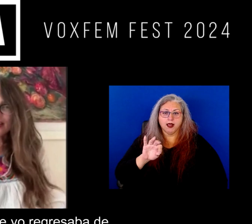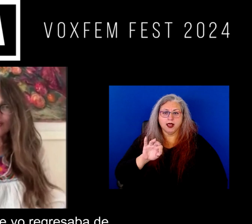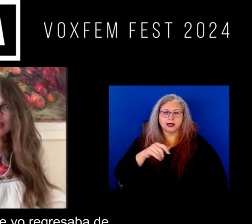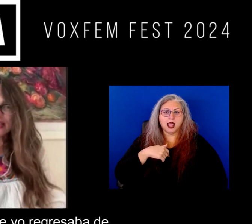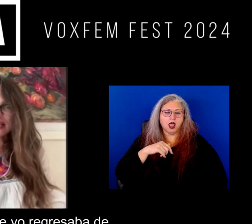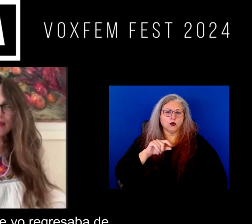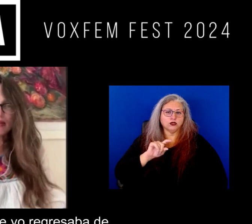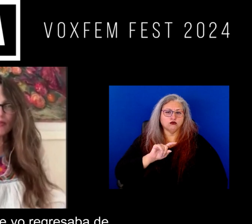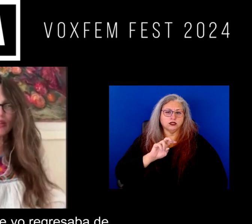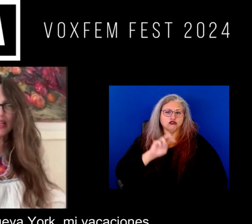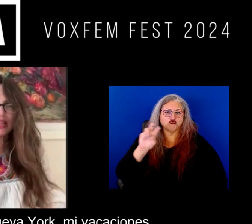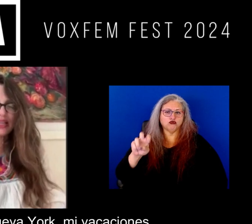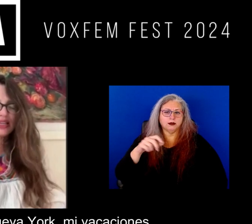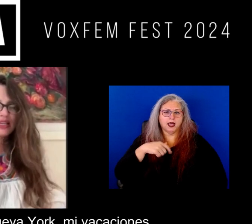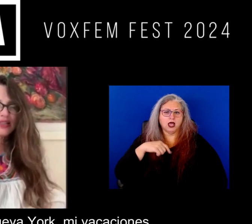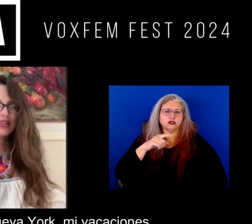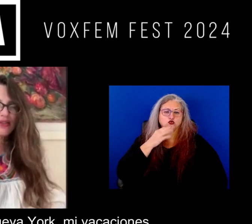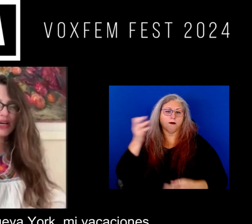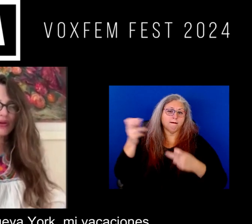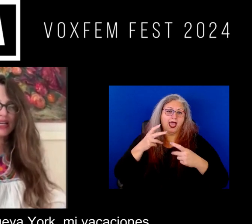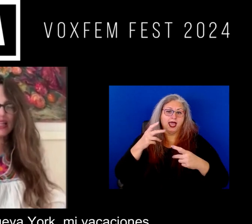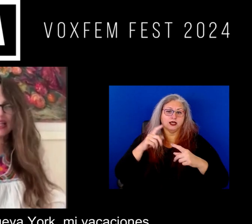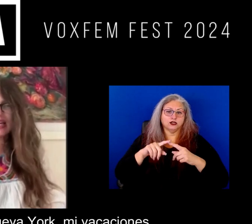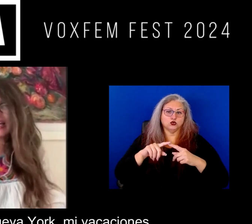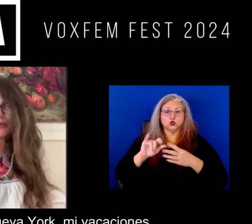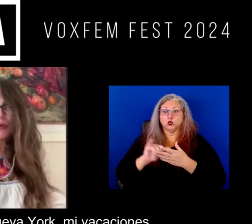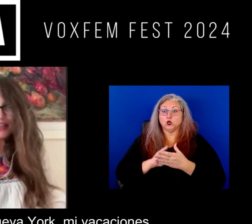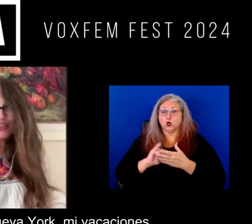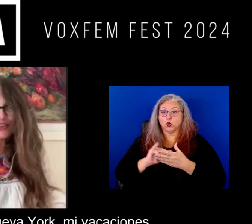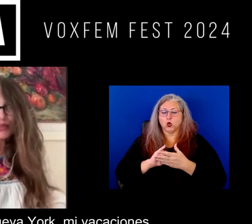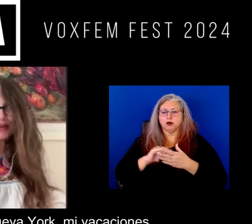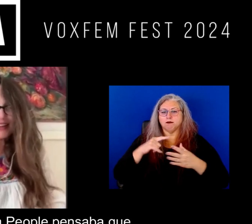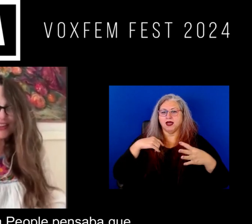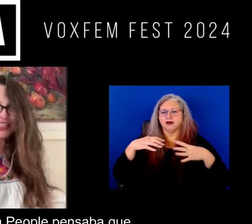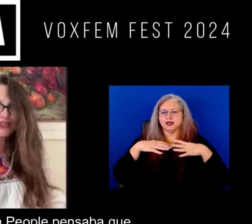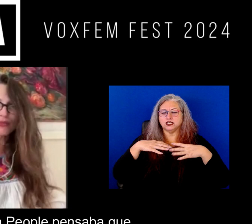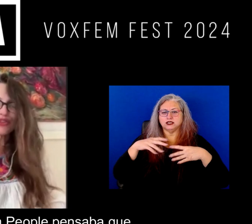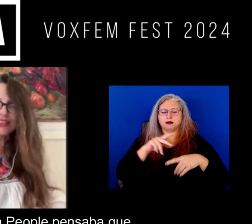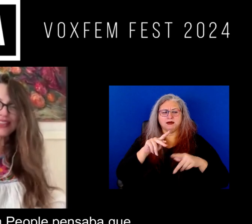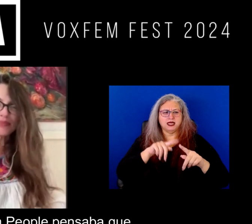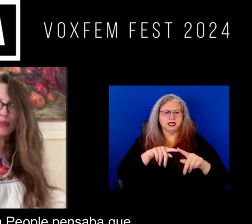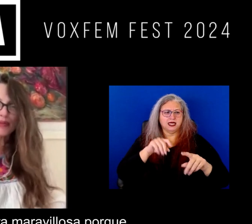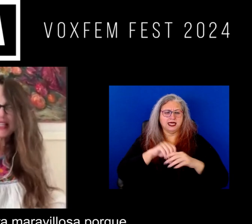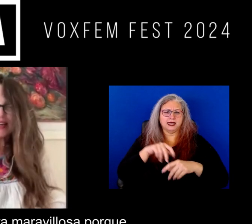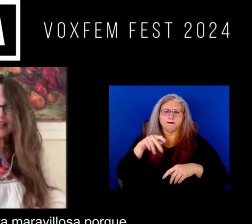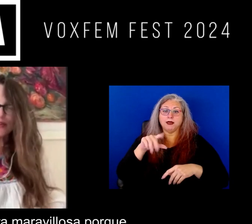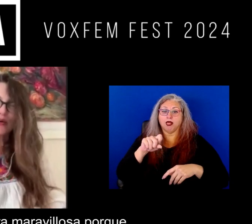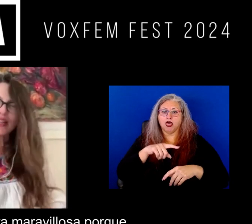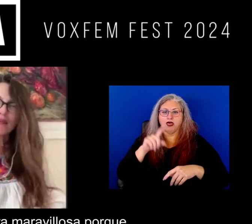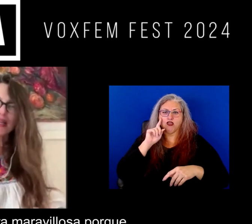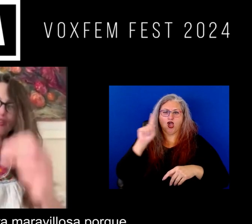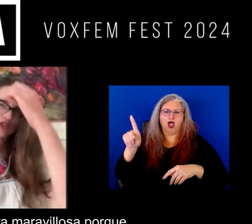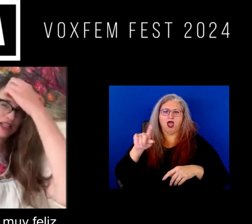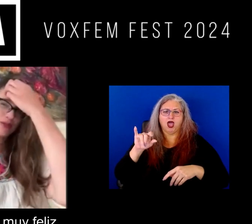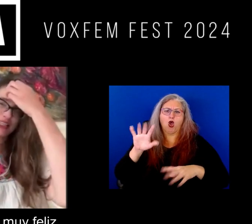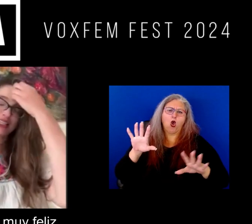un viaje que yo regresaba ¿no? de Ciudad Juárez a Nueva York ¿no? mis vacaciones todo el mundo en People pensaba que Ciudad Juárez era